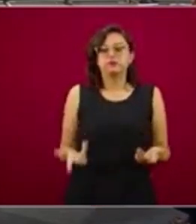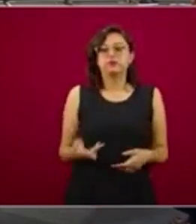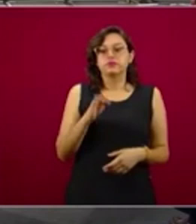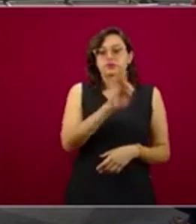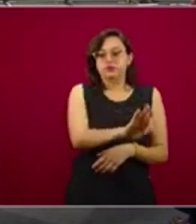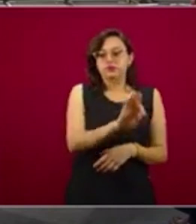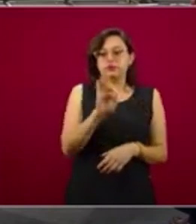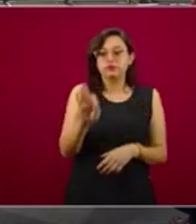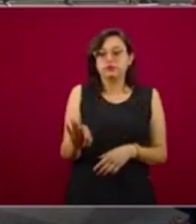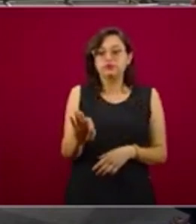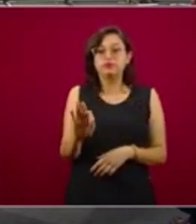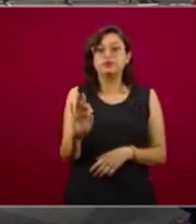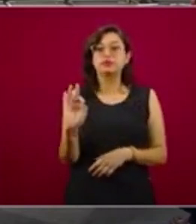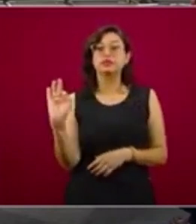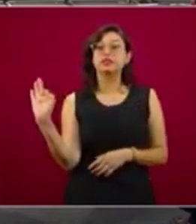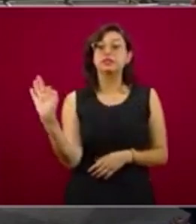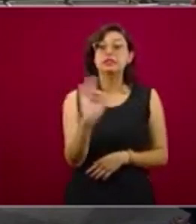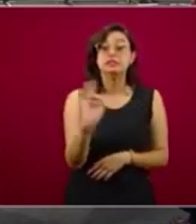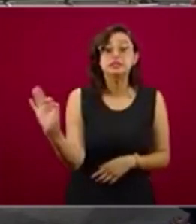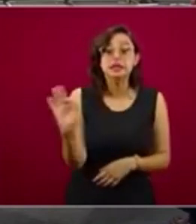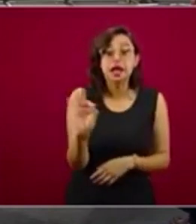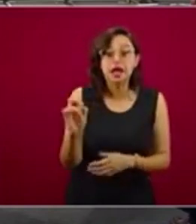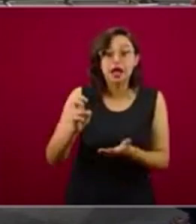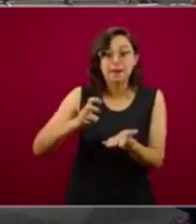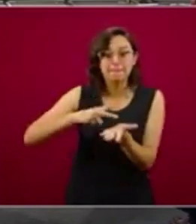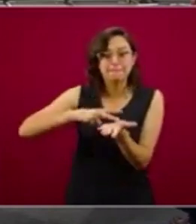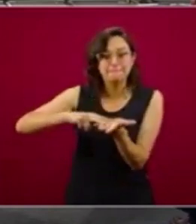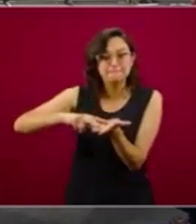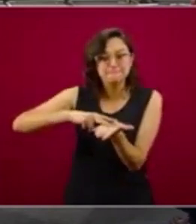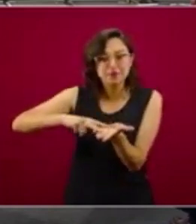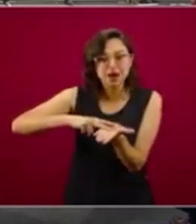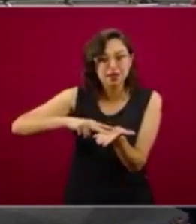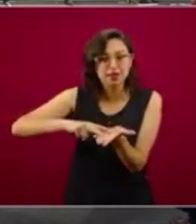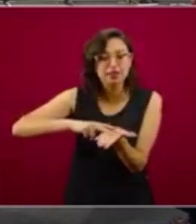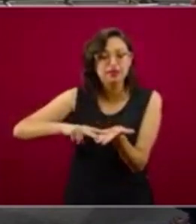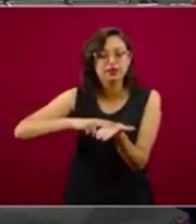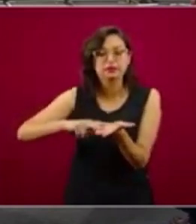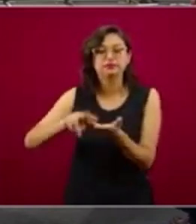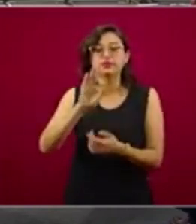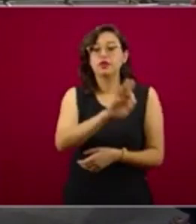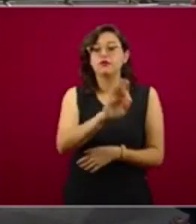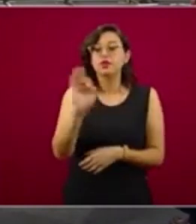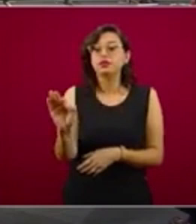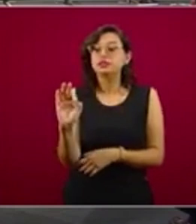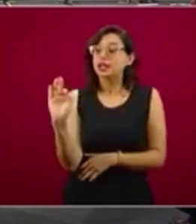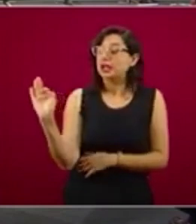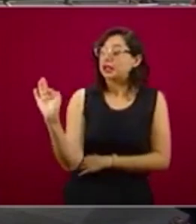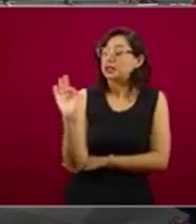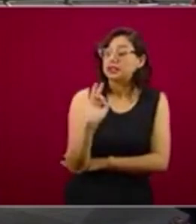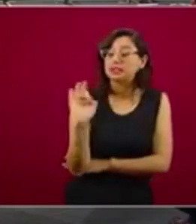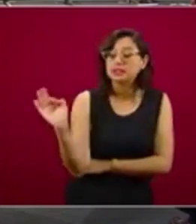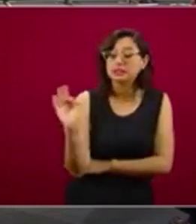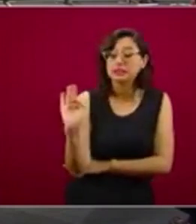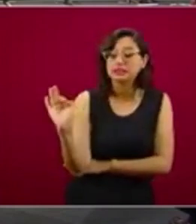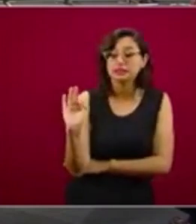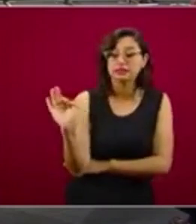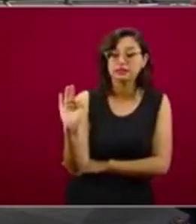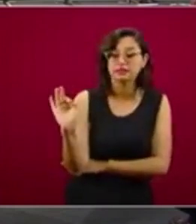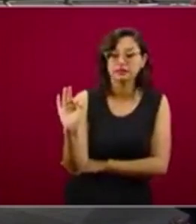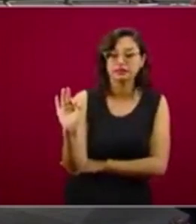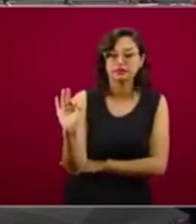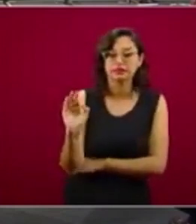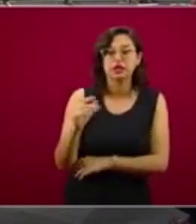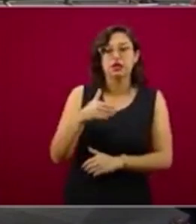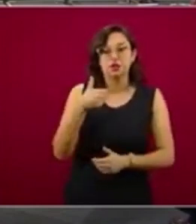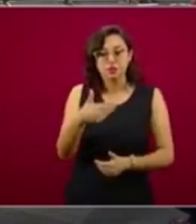en caso de semáforo verde y dice fechas de referencia, o sea, estamos yendo hacia